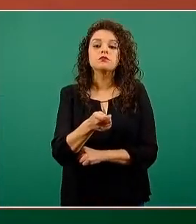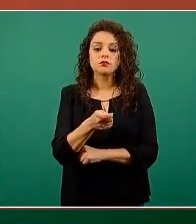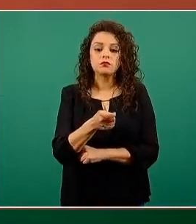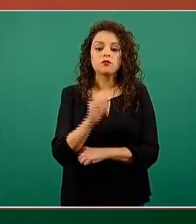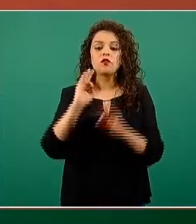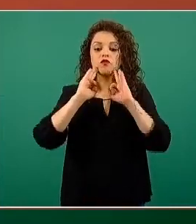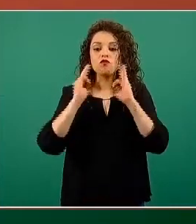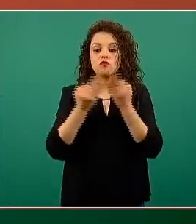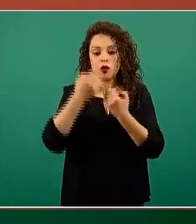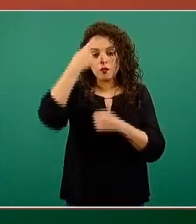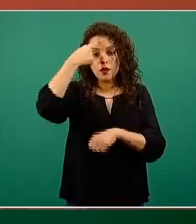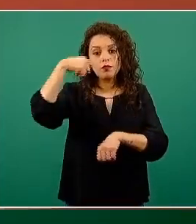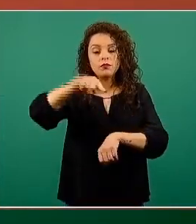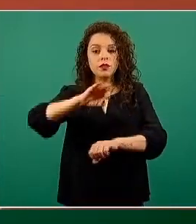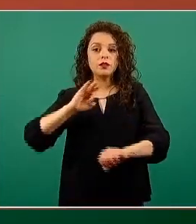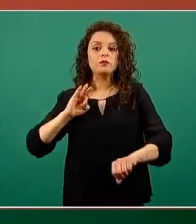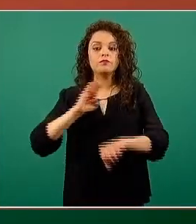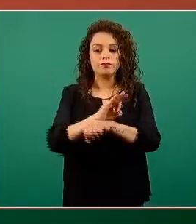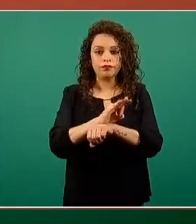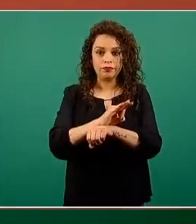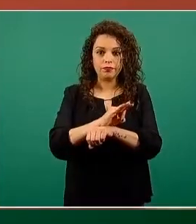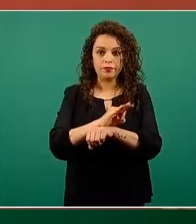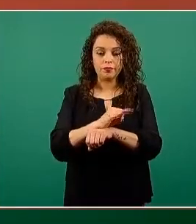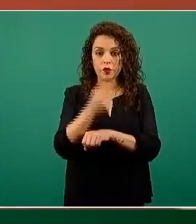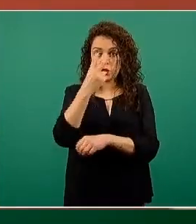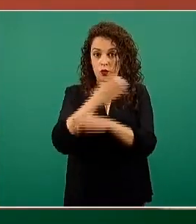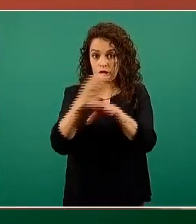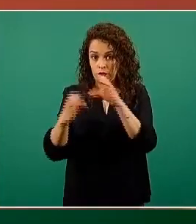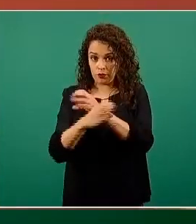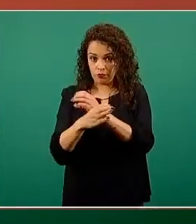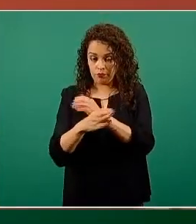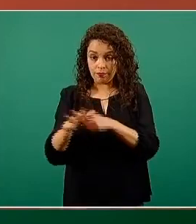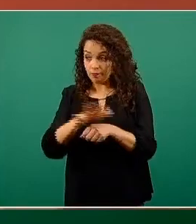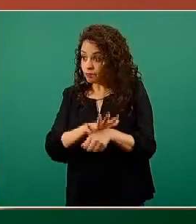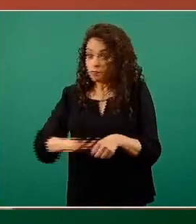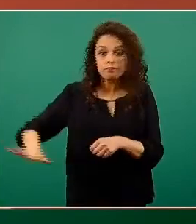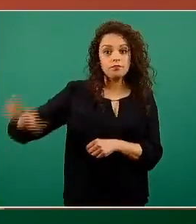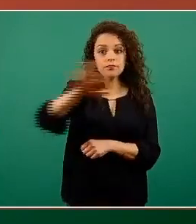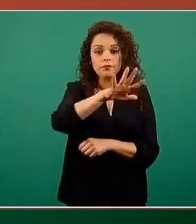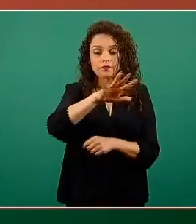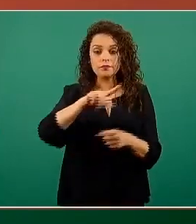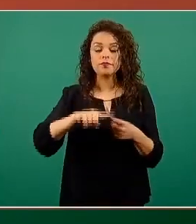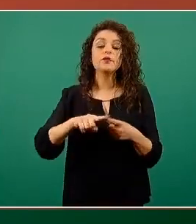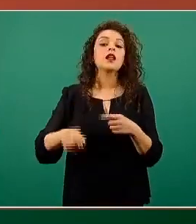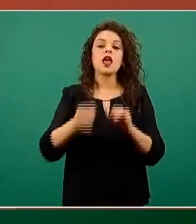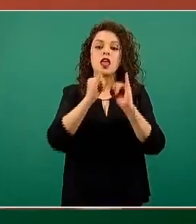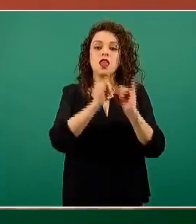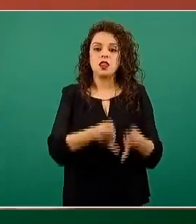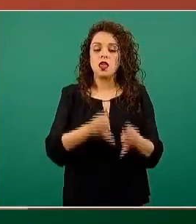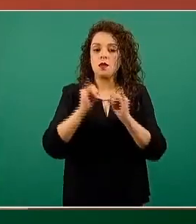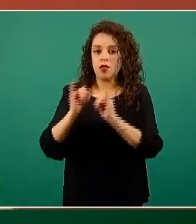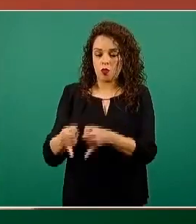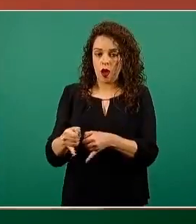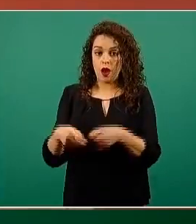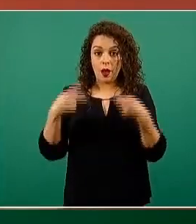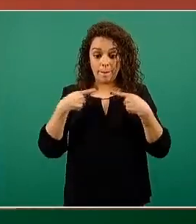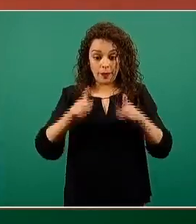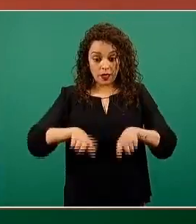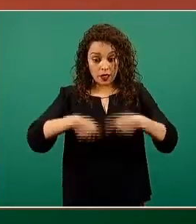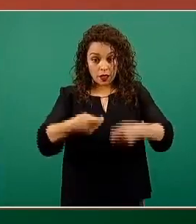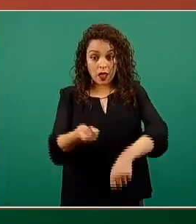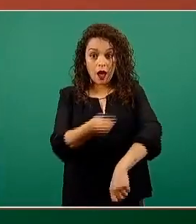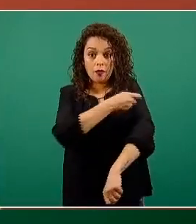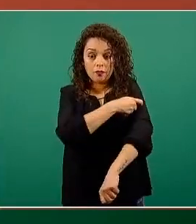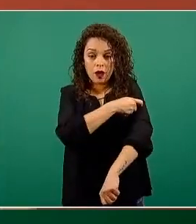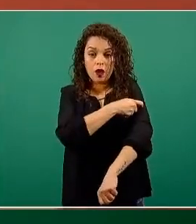en doble sentido, individual y colectivo. Una persona que se vacuna se espera que quiera